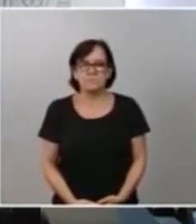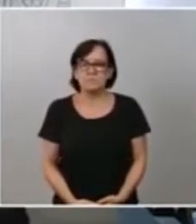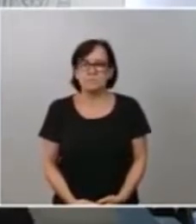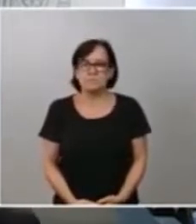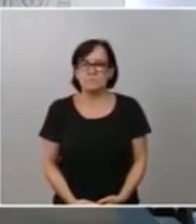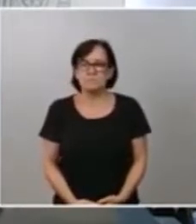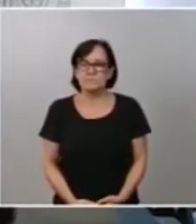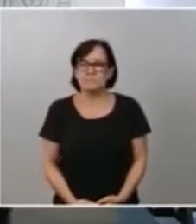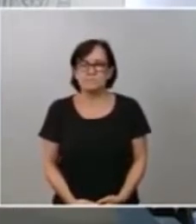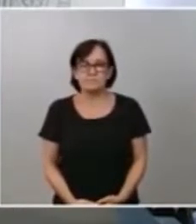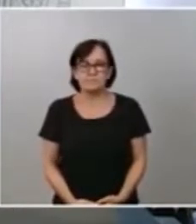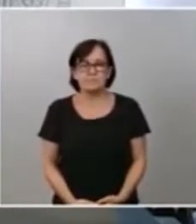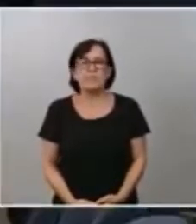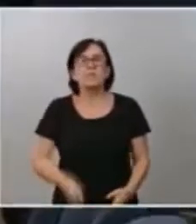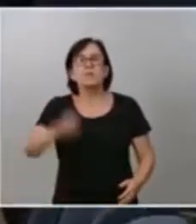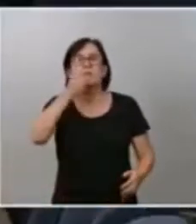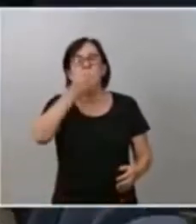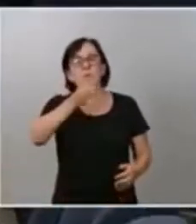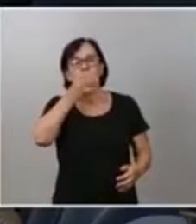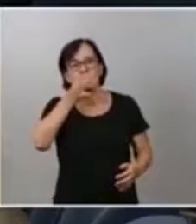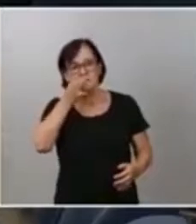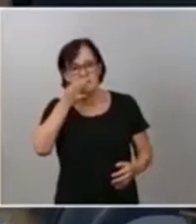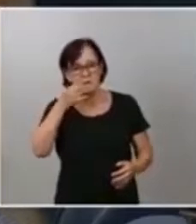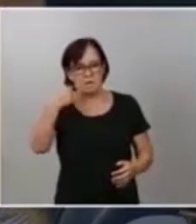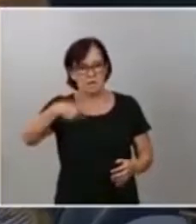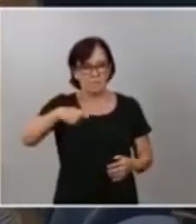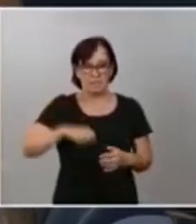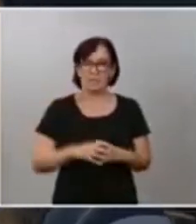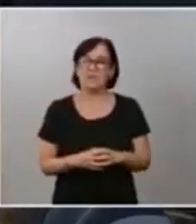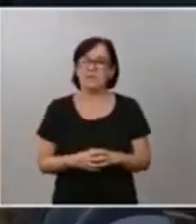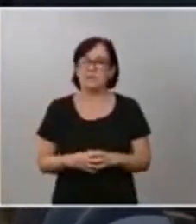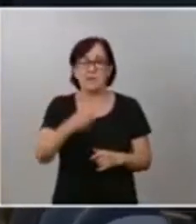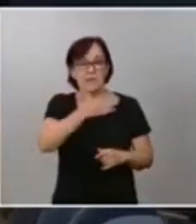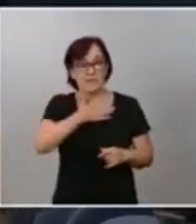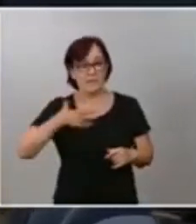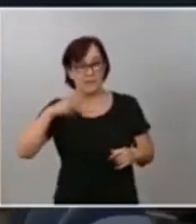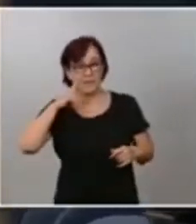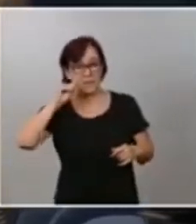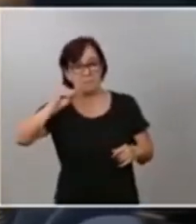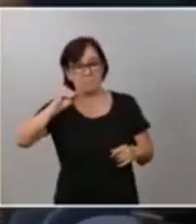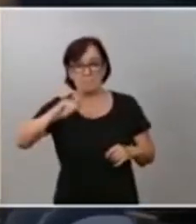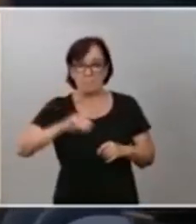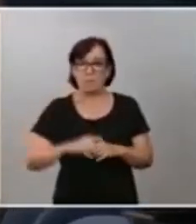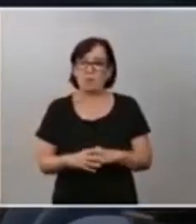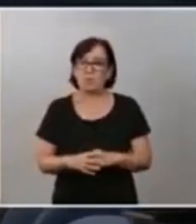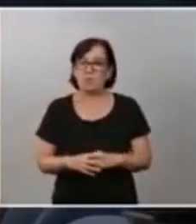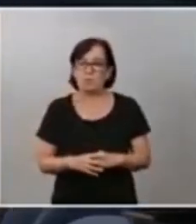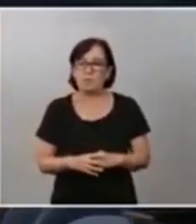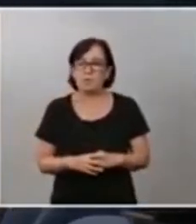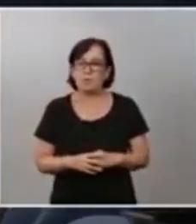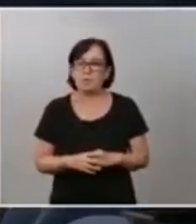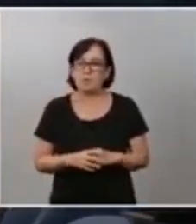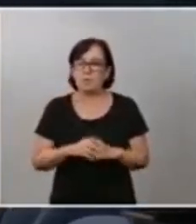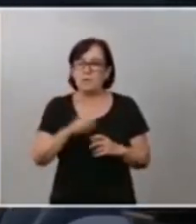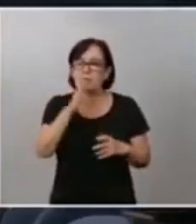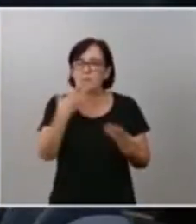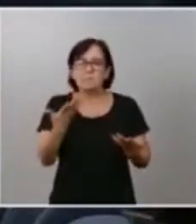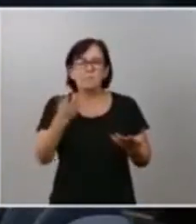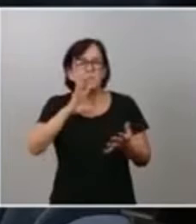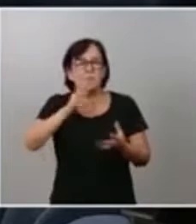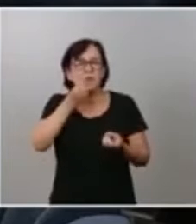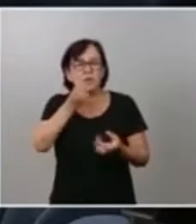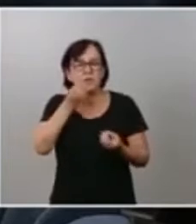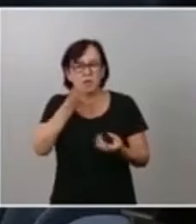Hola, buenas tardes, presidente. Quería preguntarle, por la noticia que conocimos ayer,